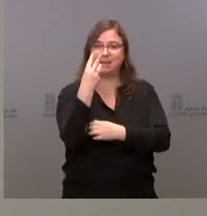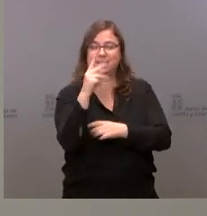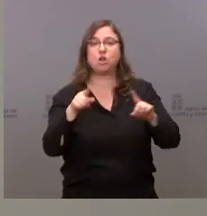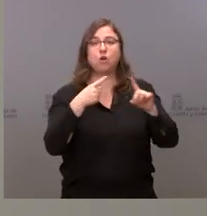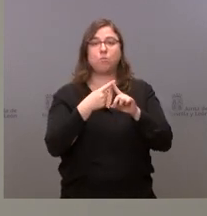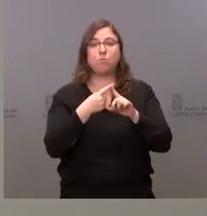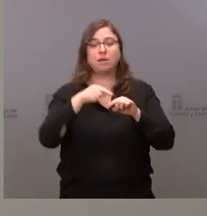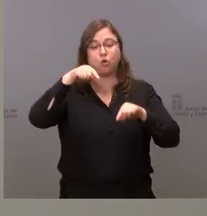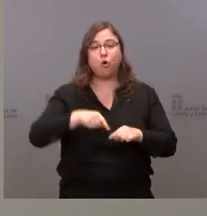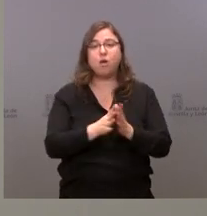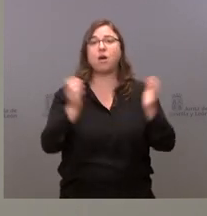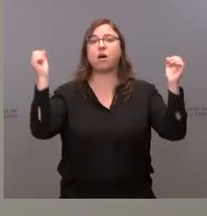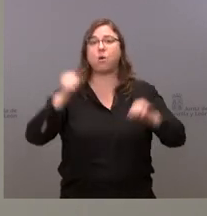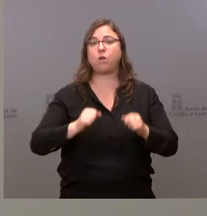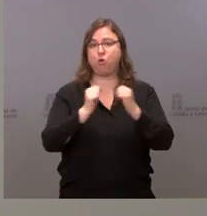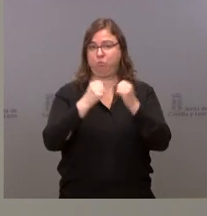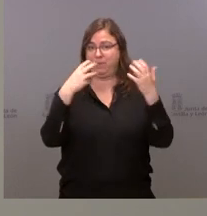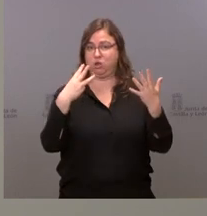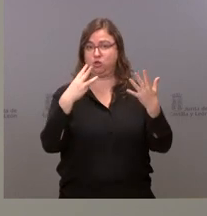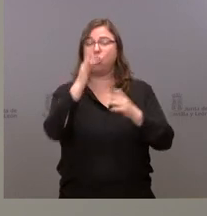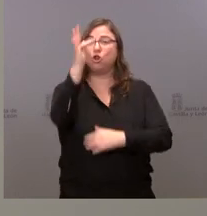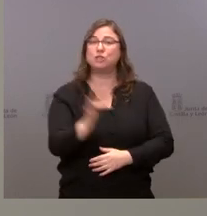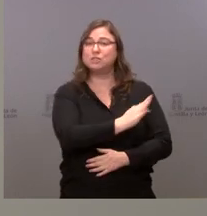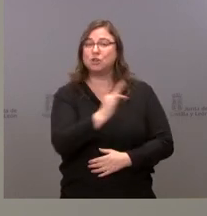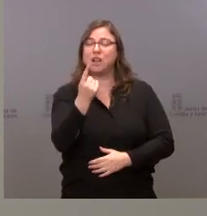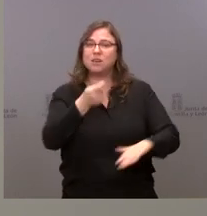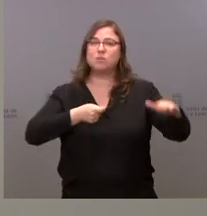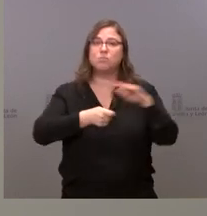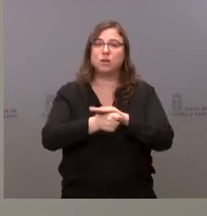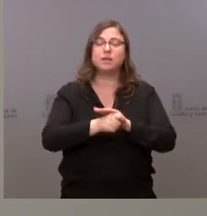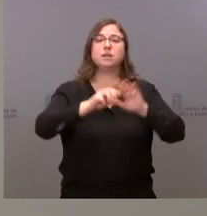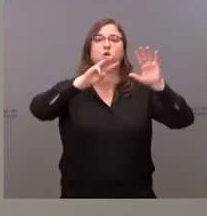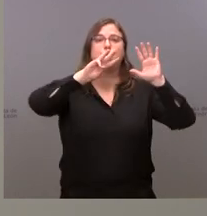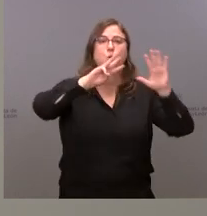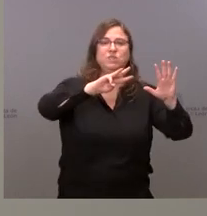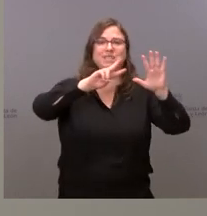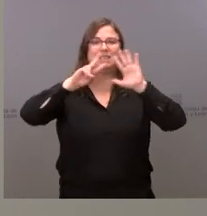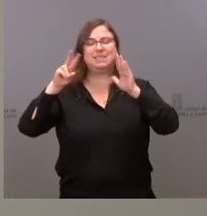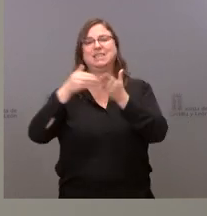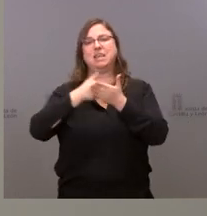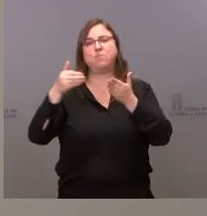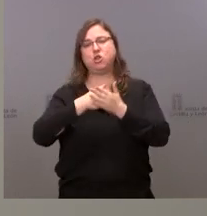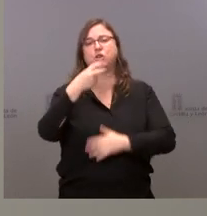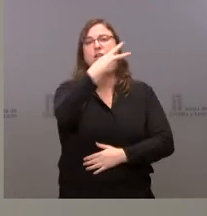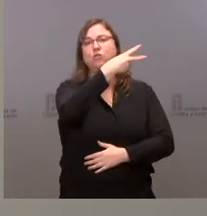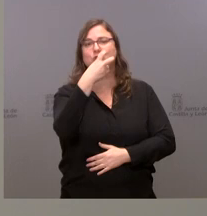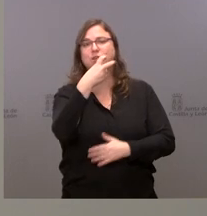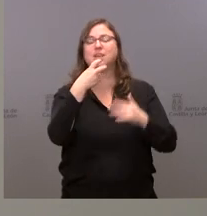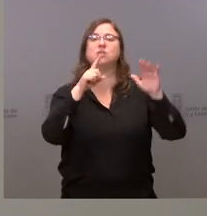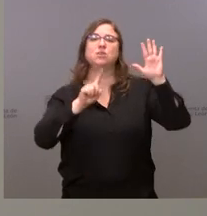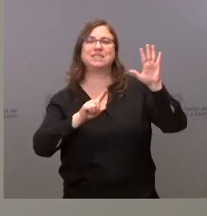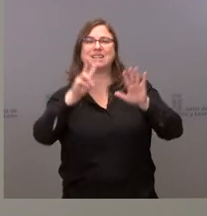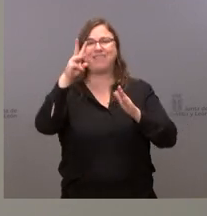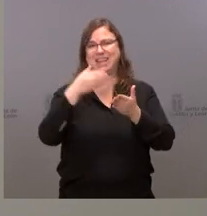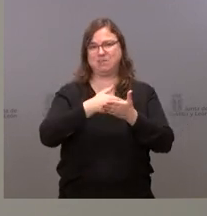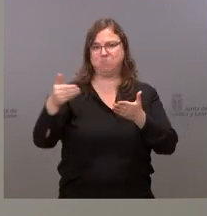nueve acuerdos del día 28 de hoy, una inversión total de 87.283.041